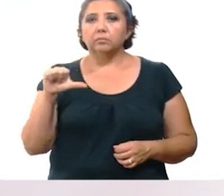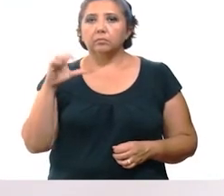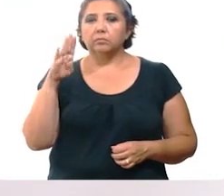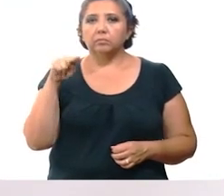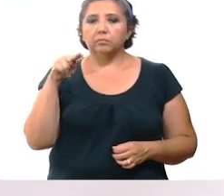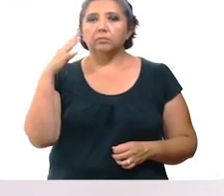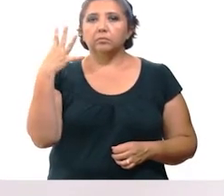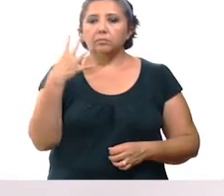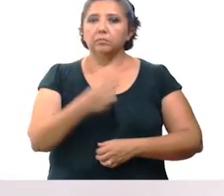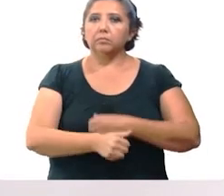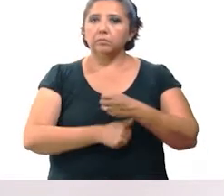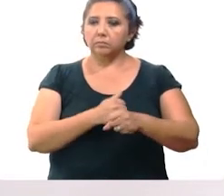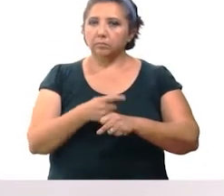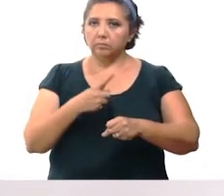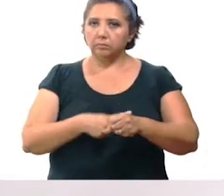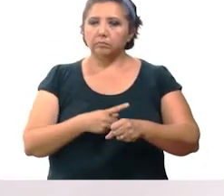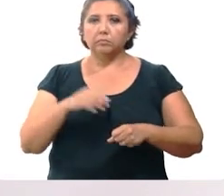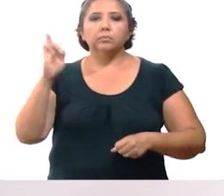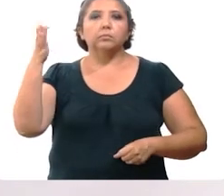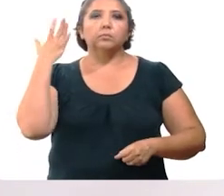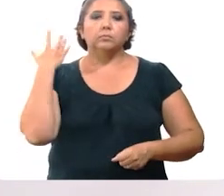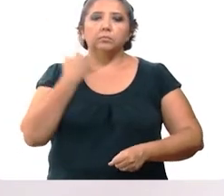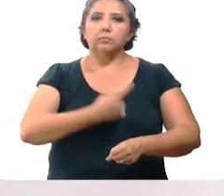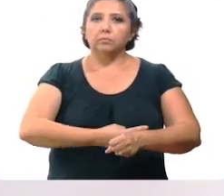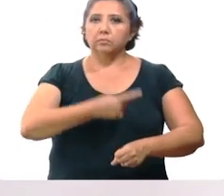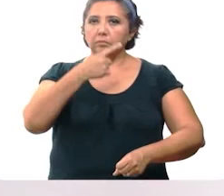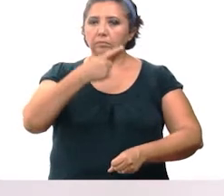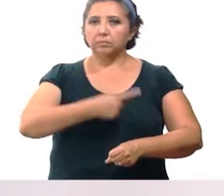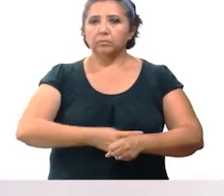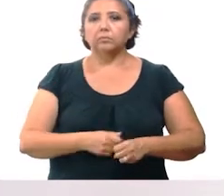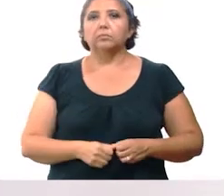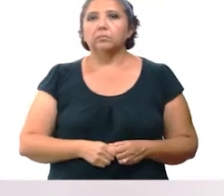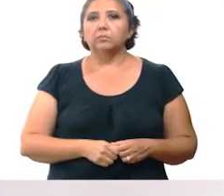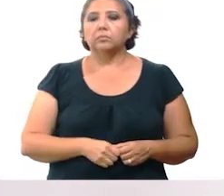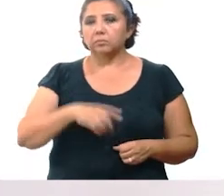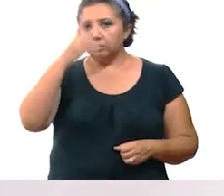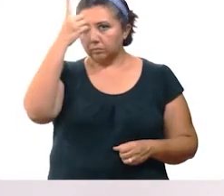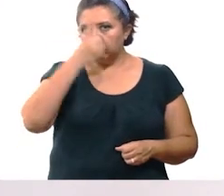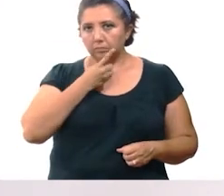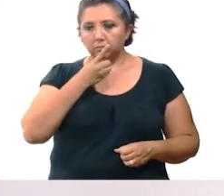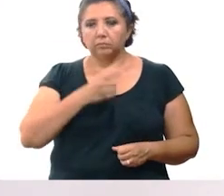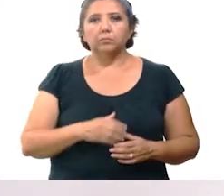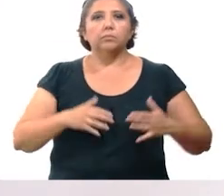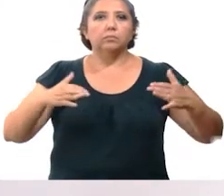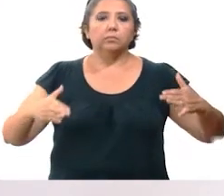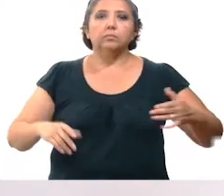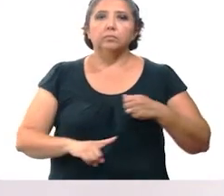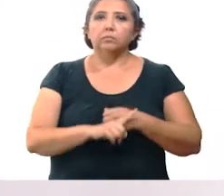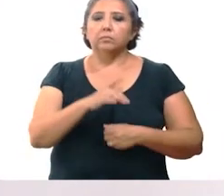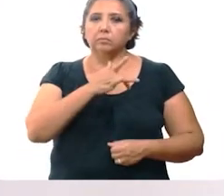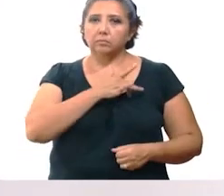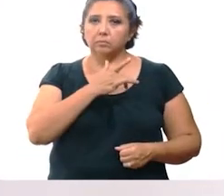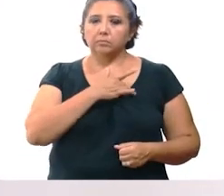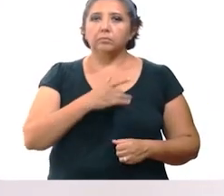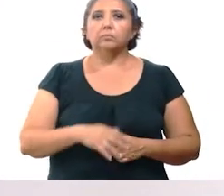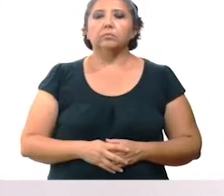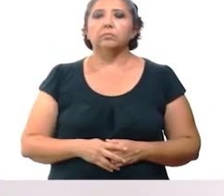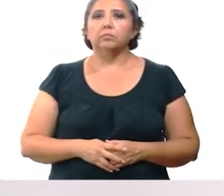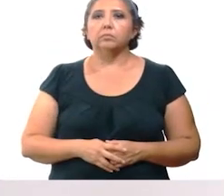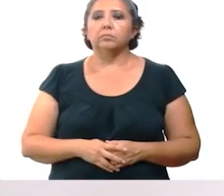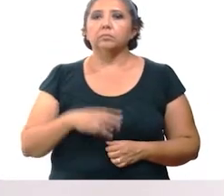84 años. Sus principales enfermedades fueron hipertensión arterial sistémica, diabetes mellitus, obesidad y cardiopatía.